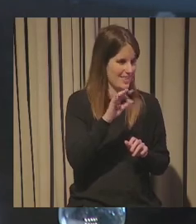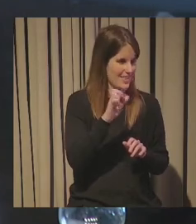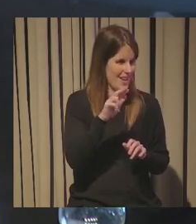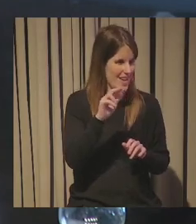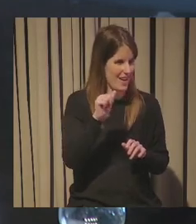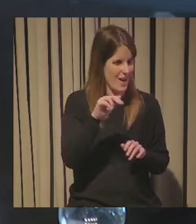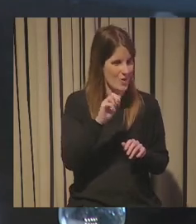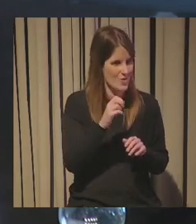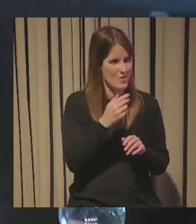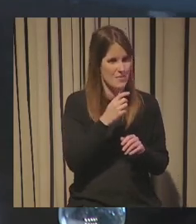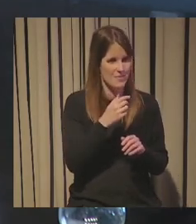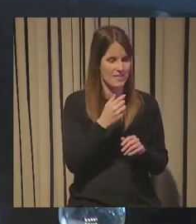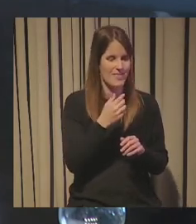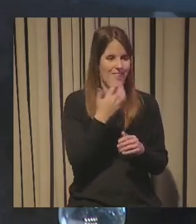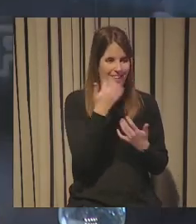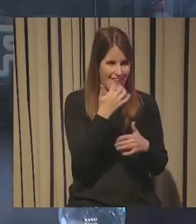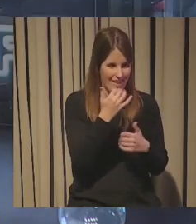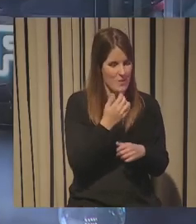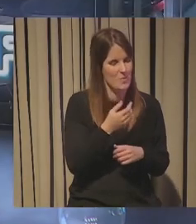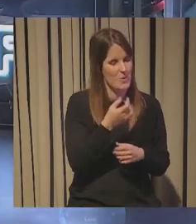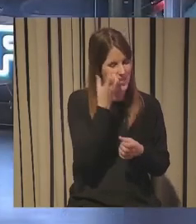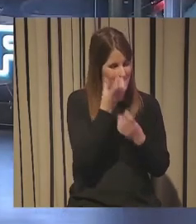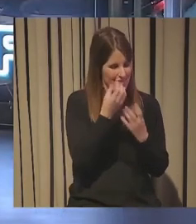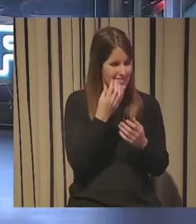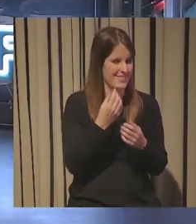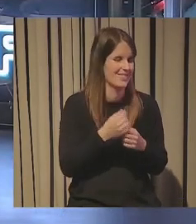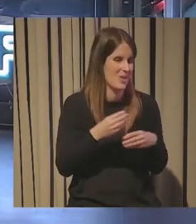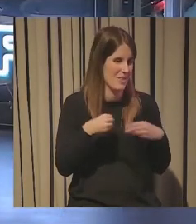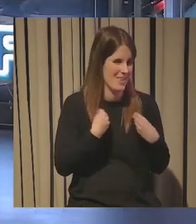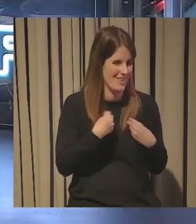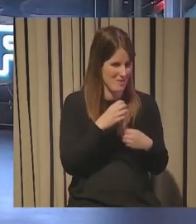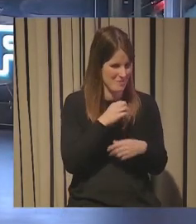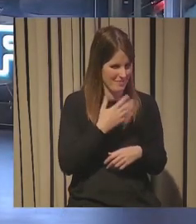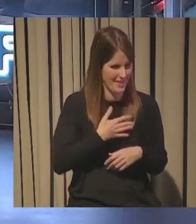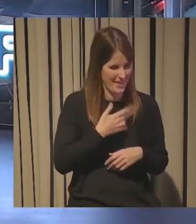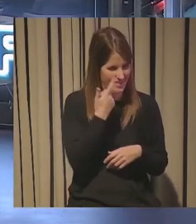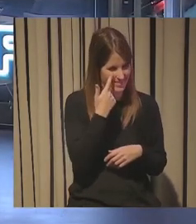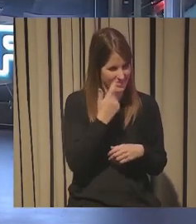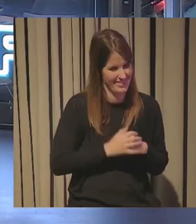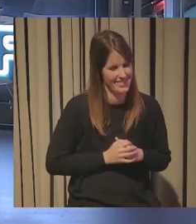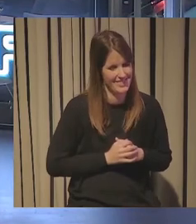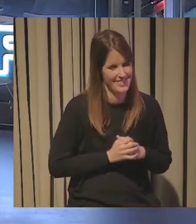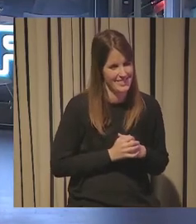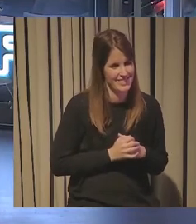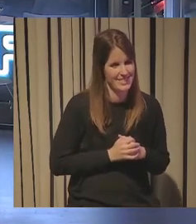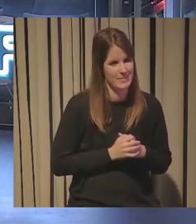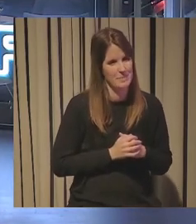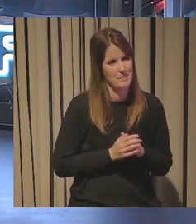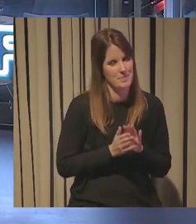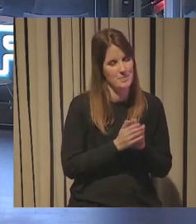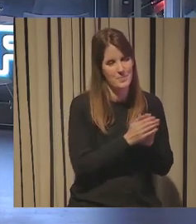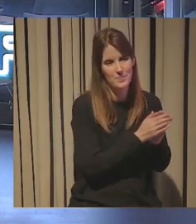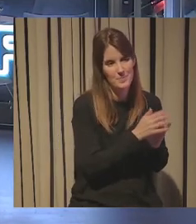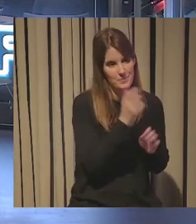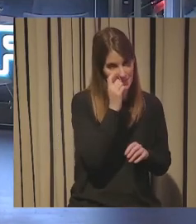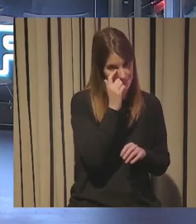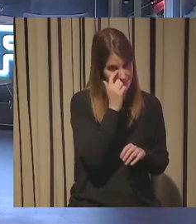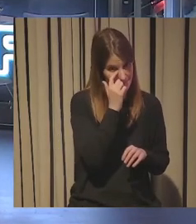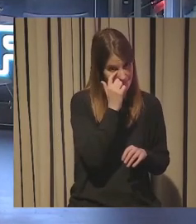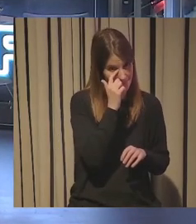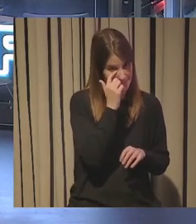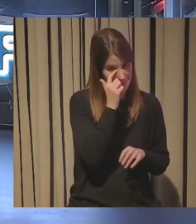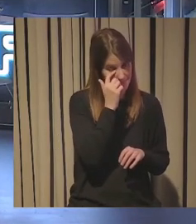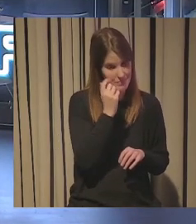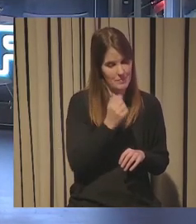verlo porque algo divertido pasa mañana bueno pues a ver querías comentar algo Xavi no justo efectivamente nosotros por dar si queréis o